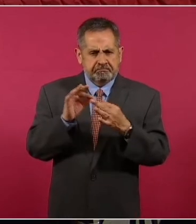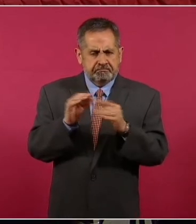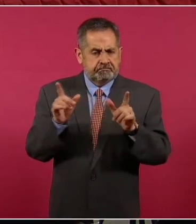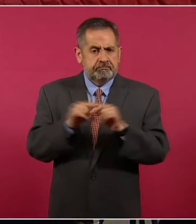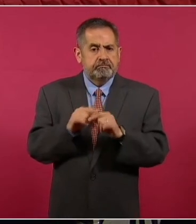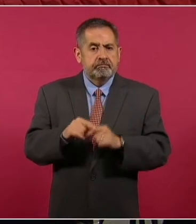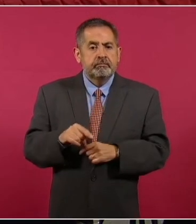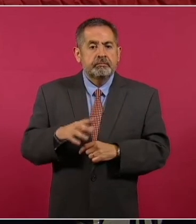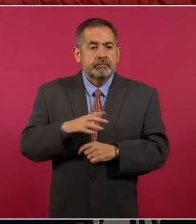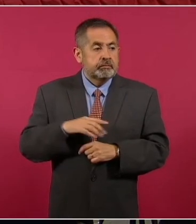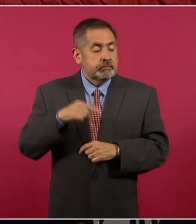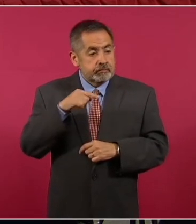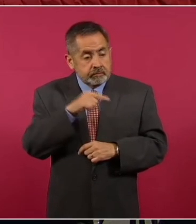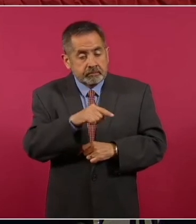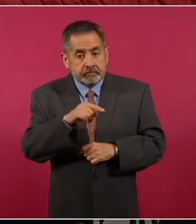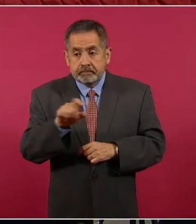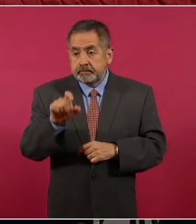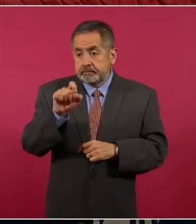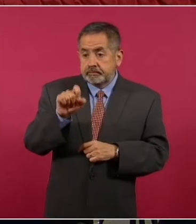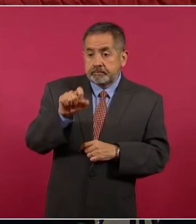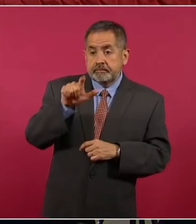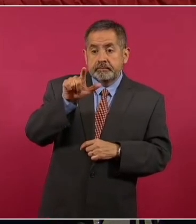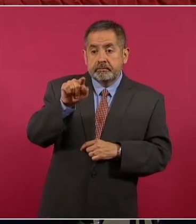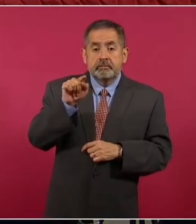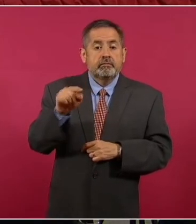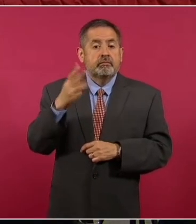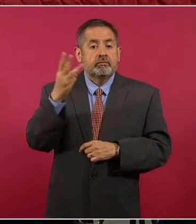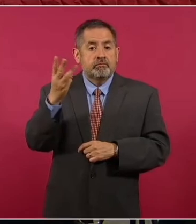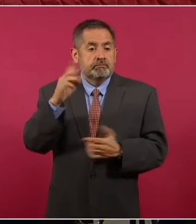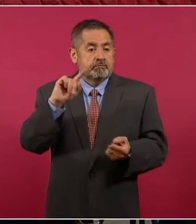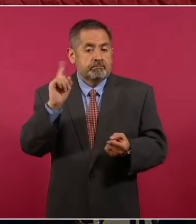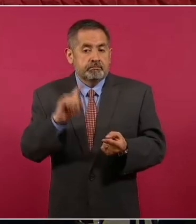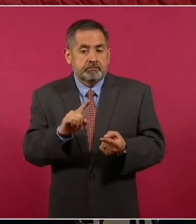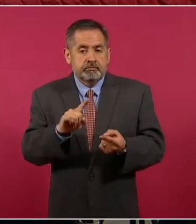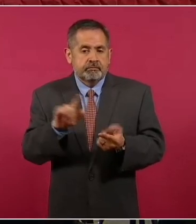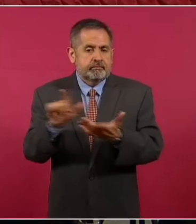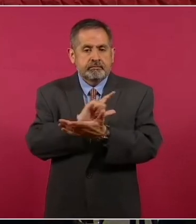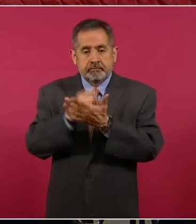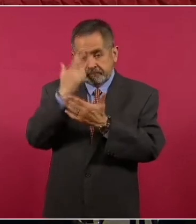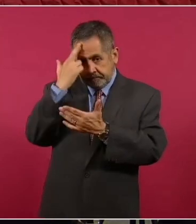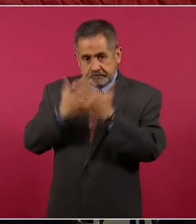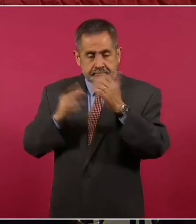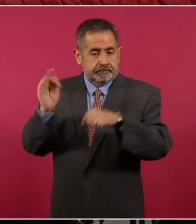hubo una reducción de 27.3 en los delitos del fuero federal.